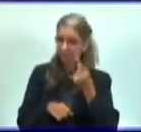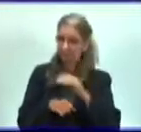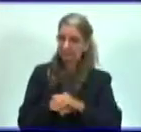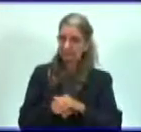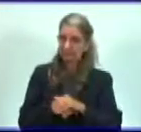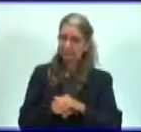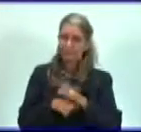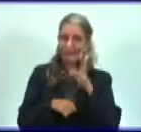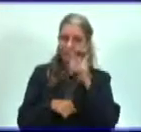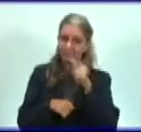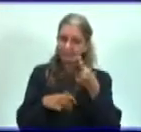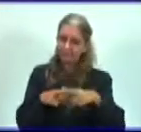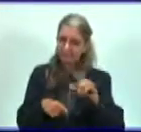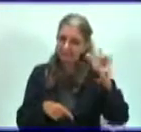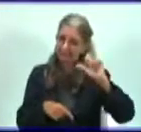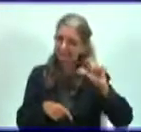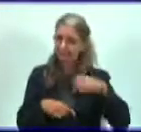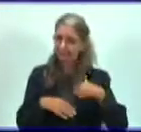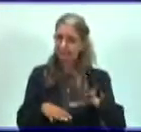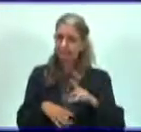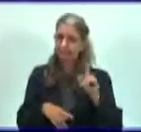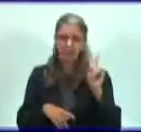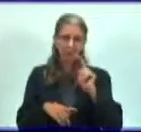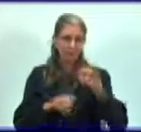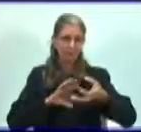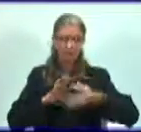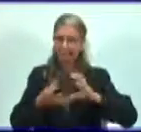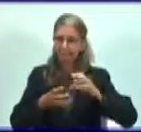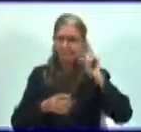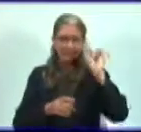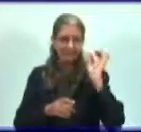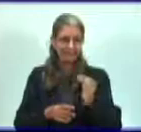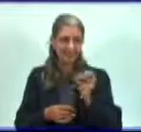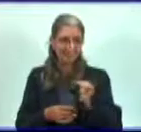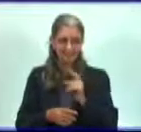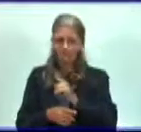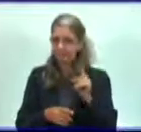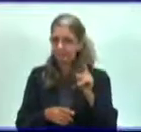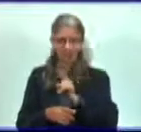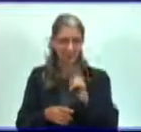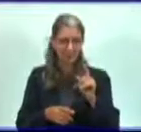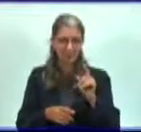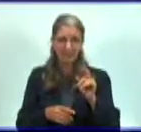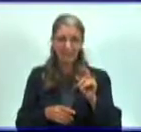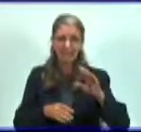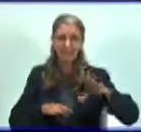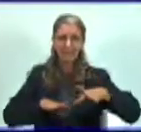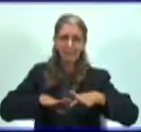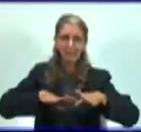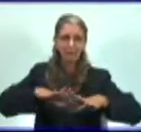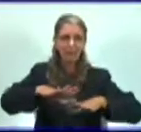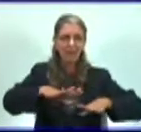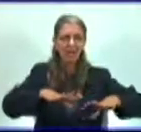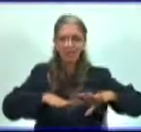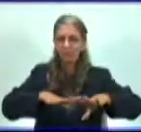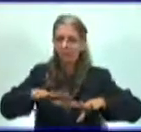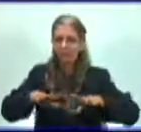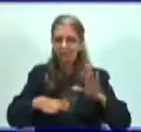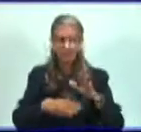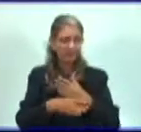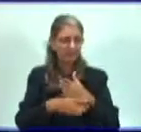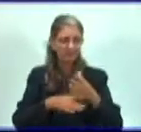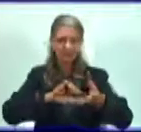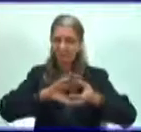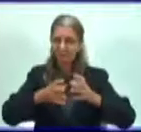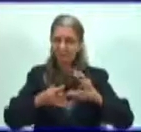no es la misma que la del mosaico. Este varía su forma y repito, reitero,